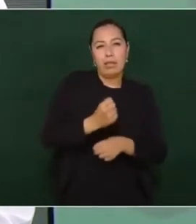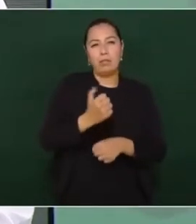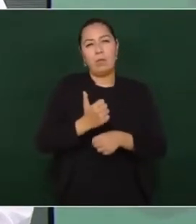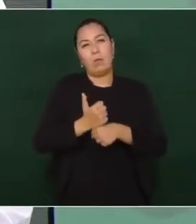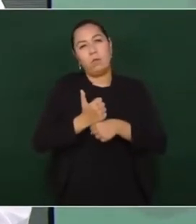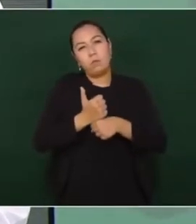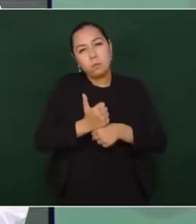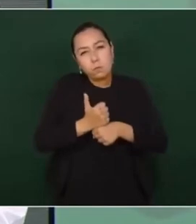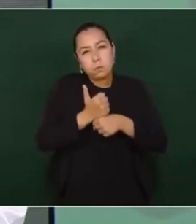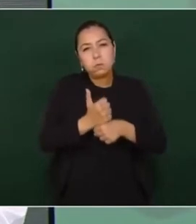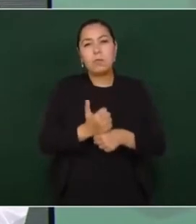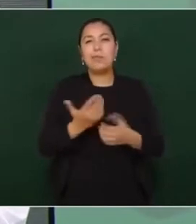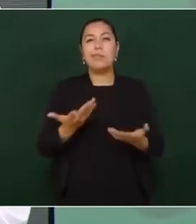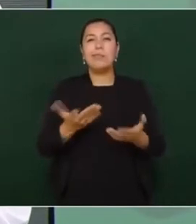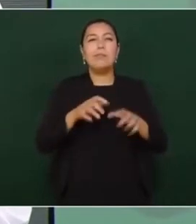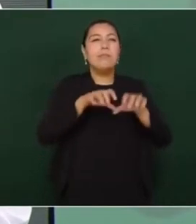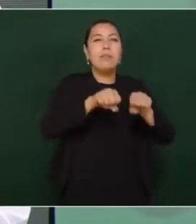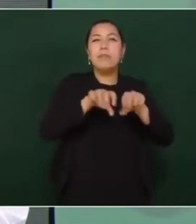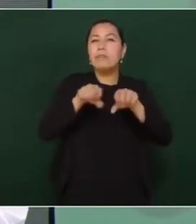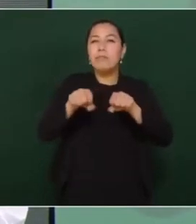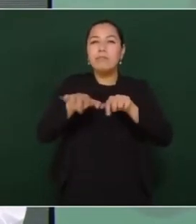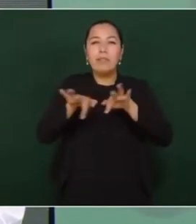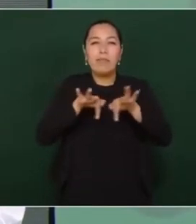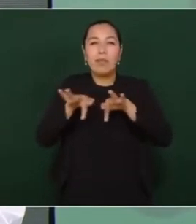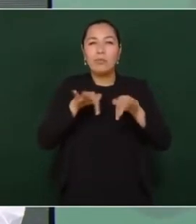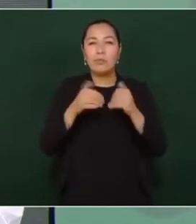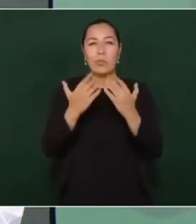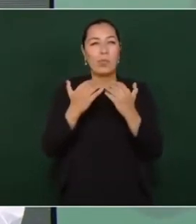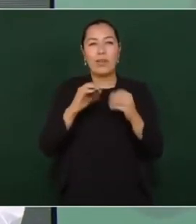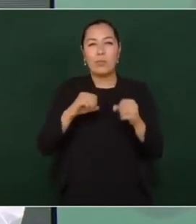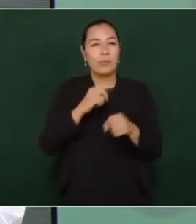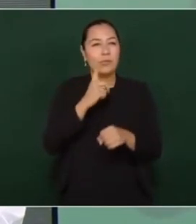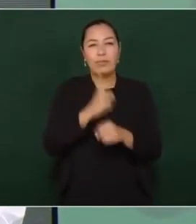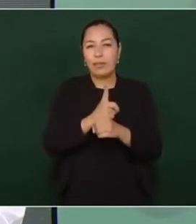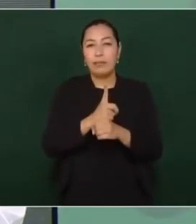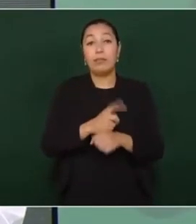la falta de oportunidades, también la droga,